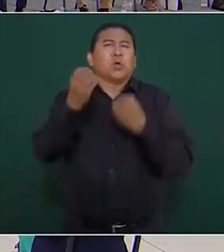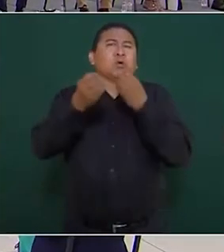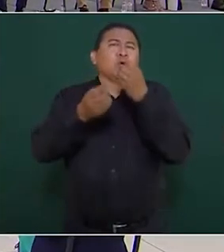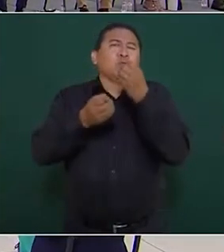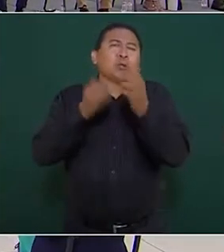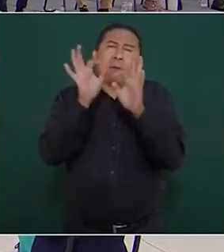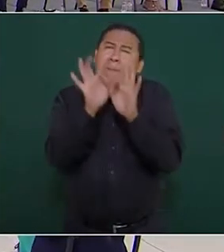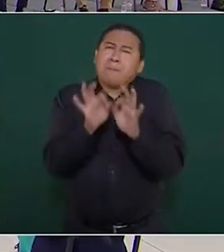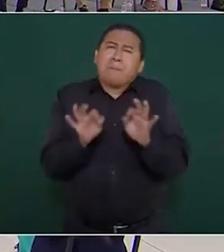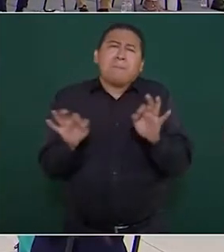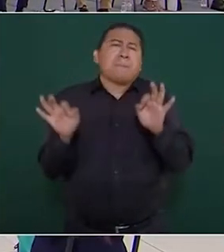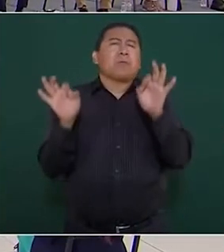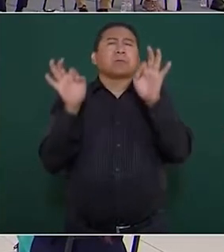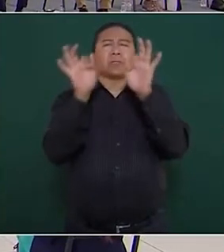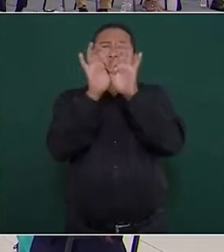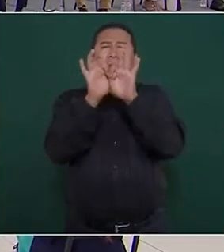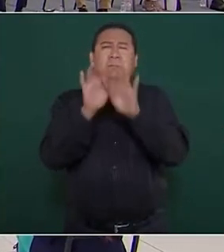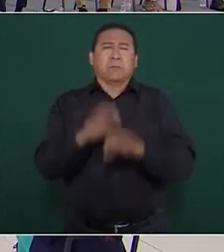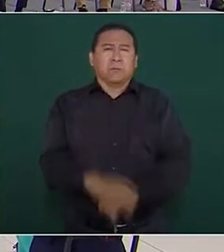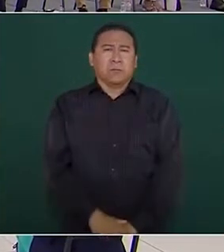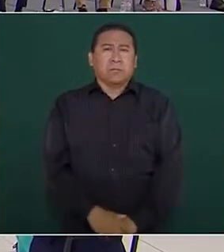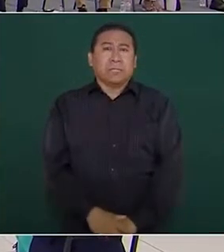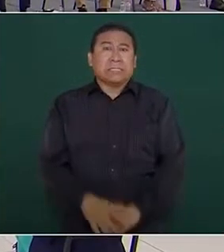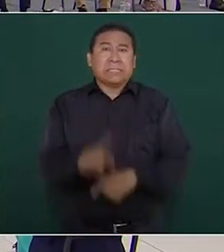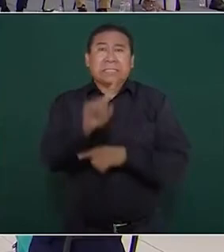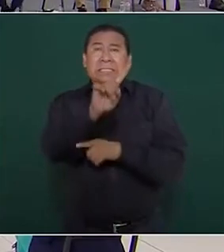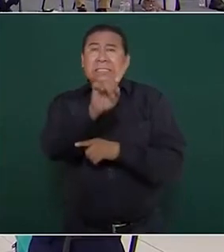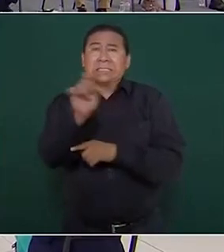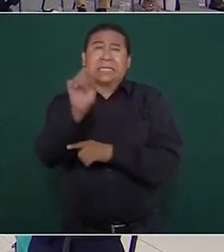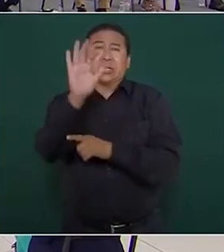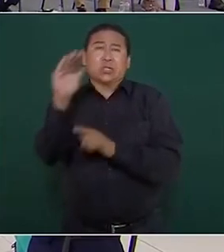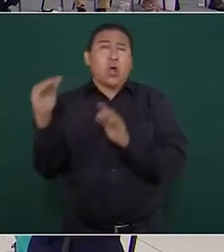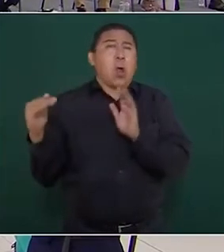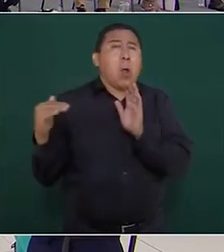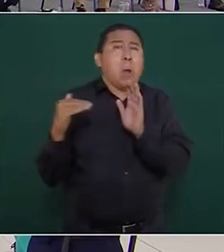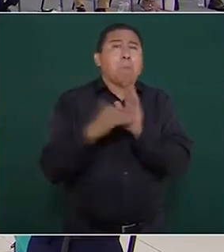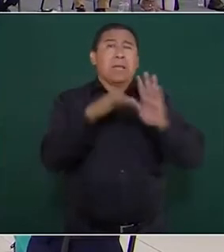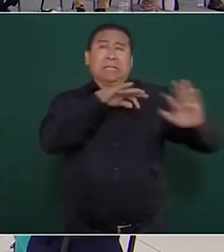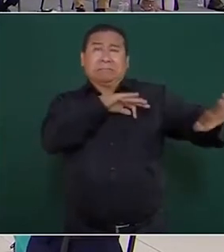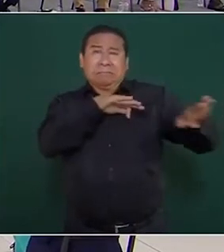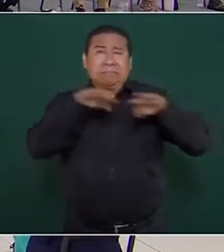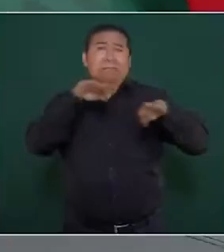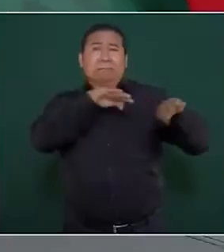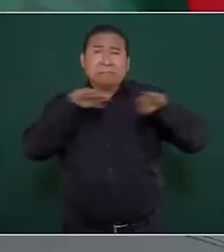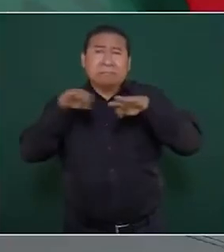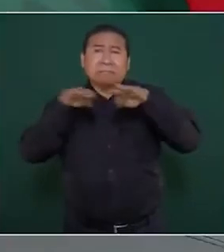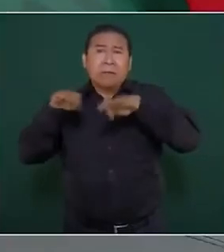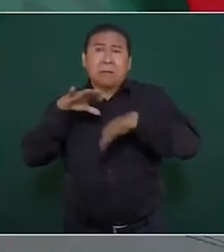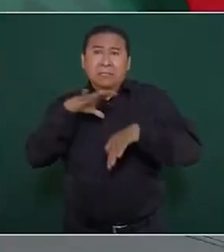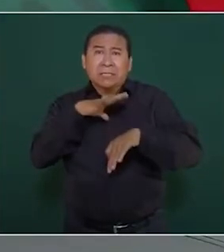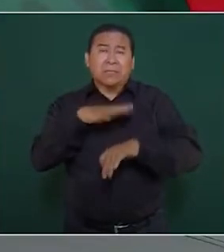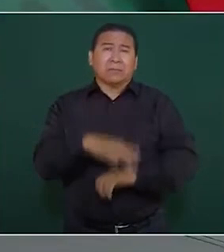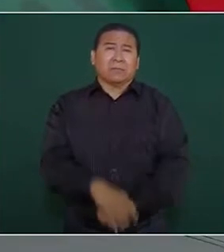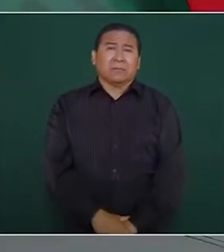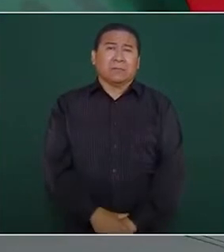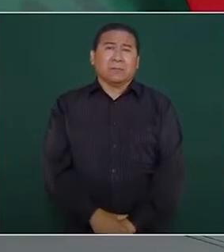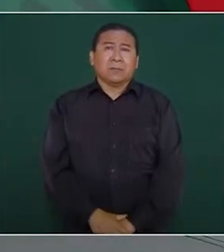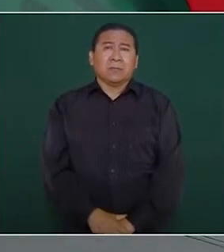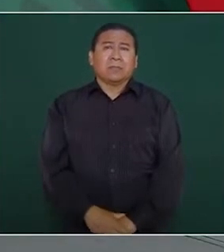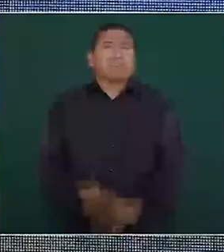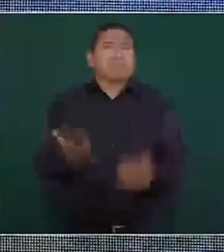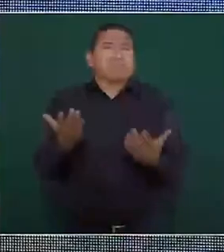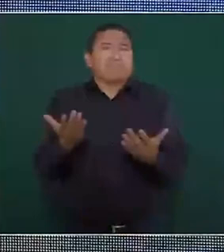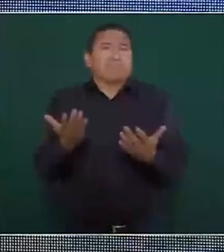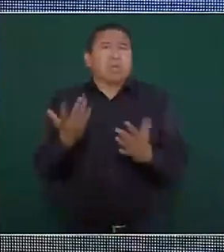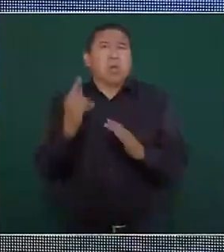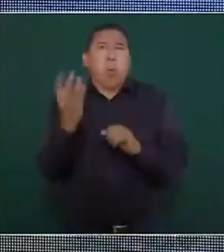importantísima, son 105 mil empleos, estamos hablando